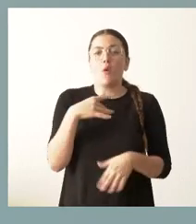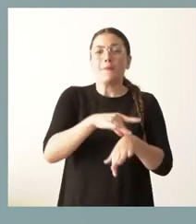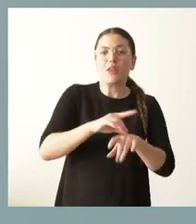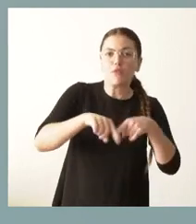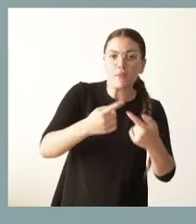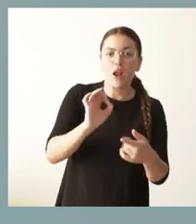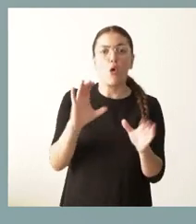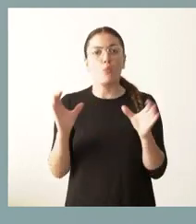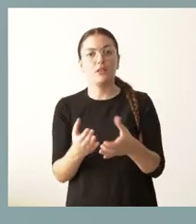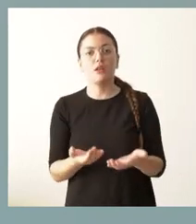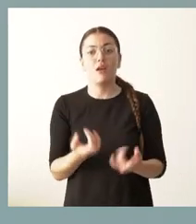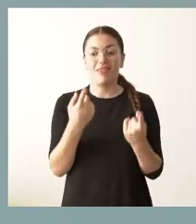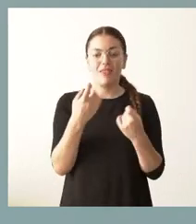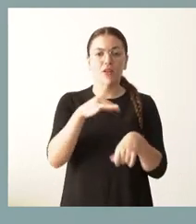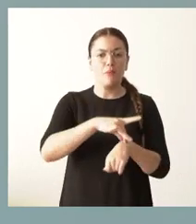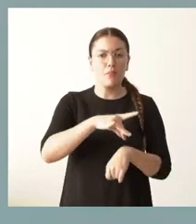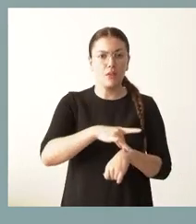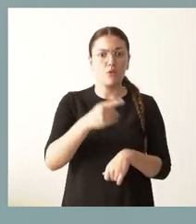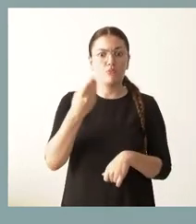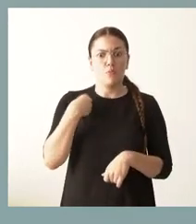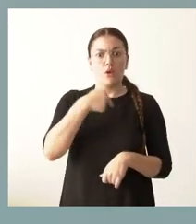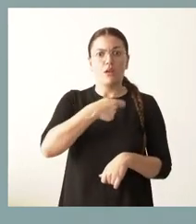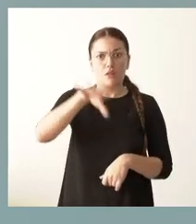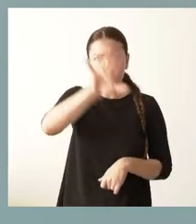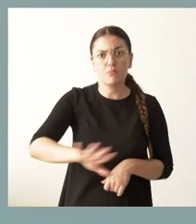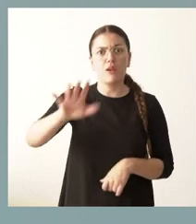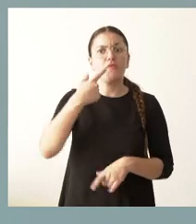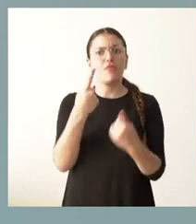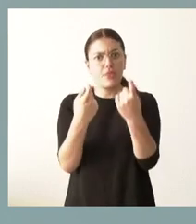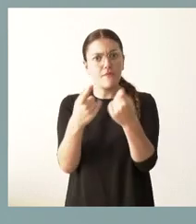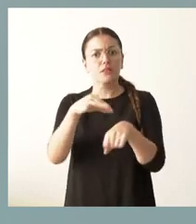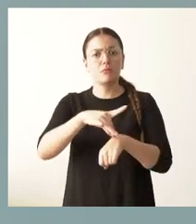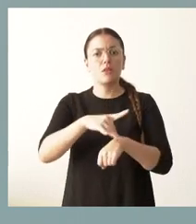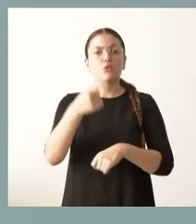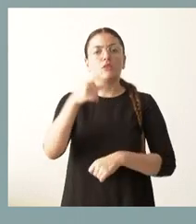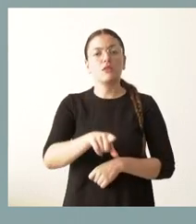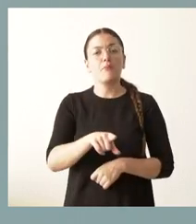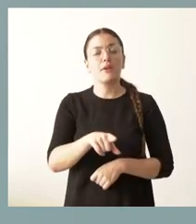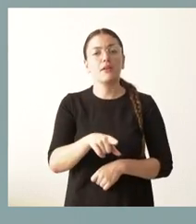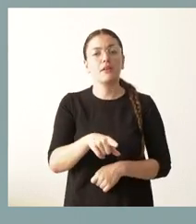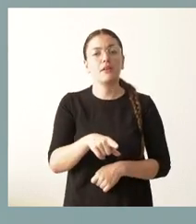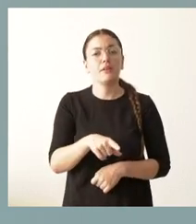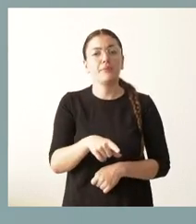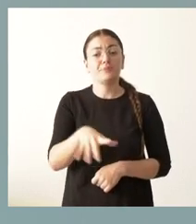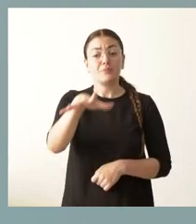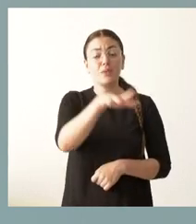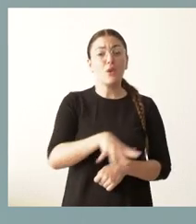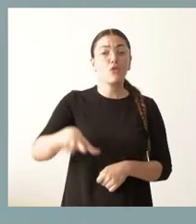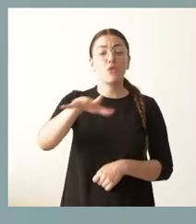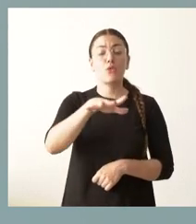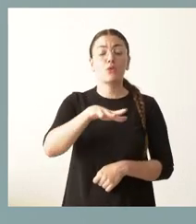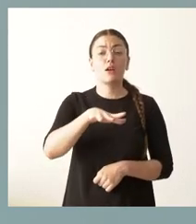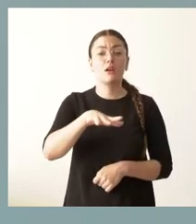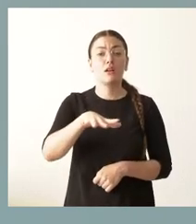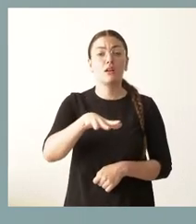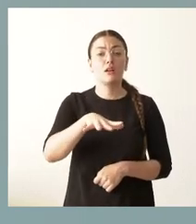Hacen falta médicos en el contexto de España. Hacen falta más médicos, sobre todo en el ámbito de